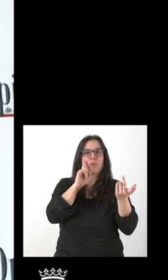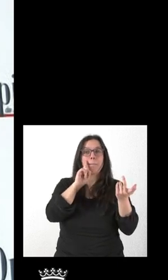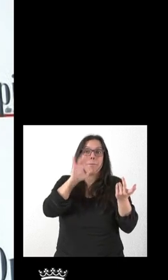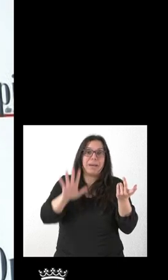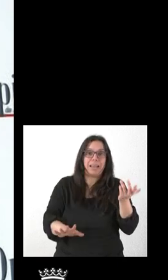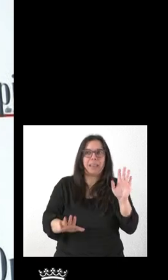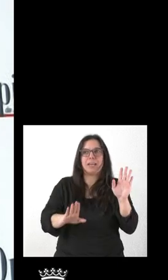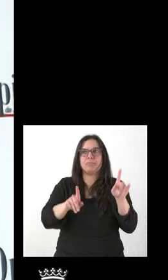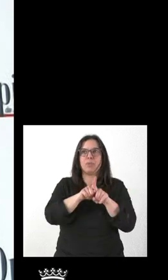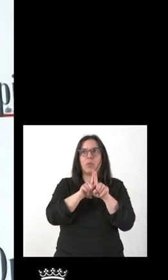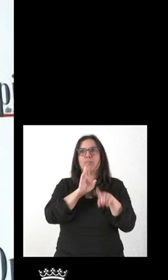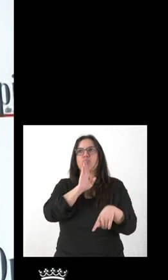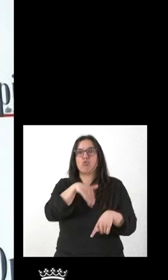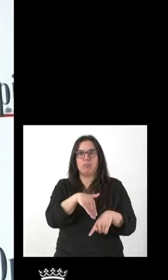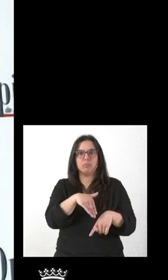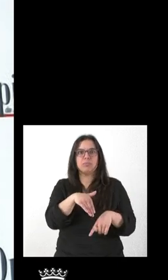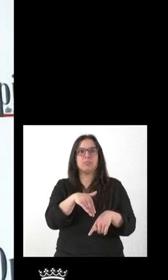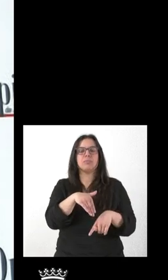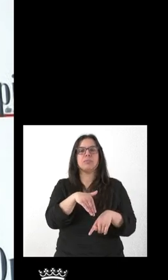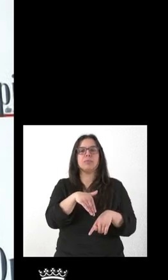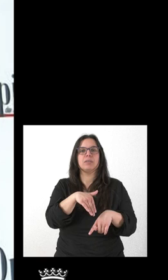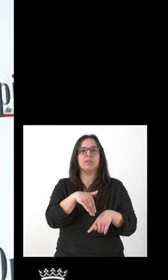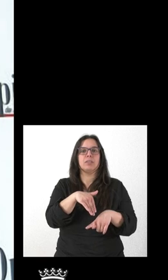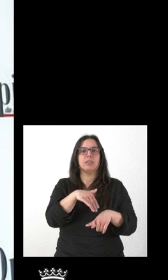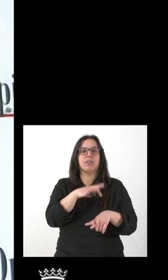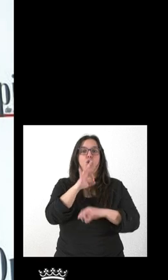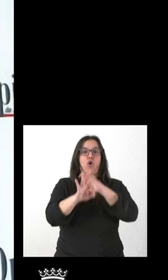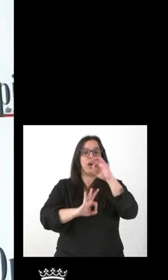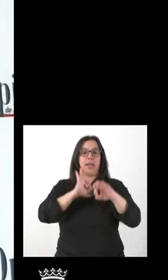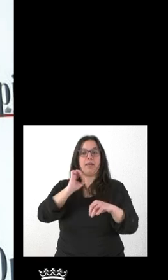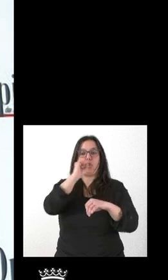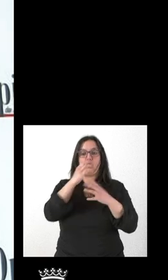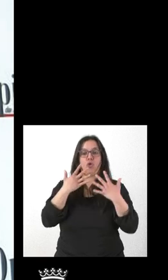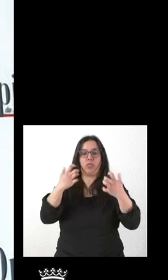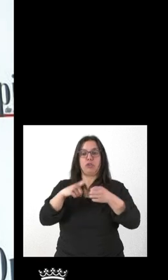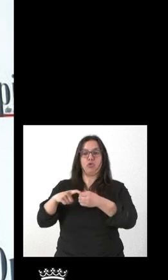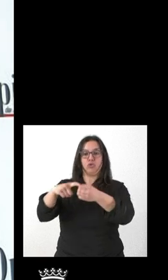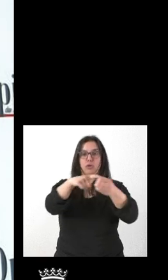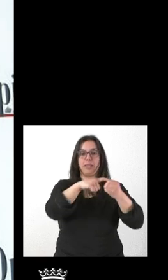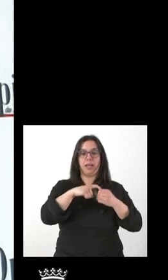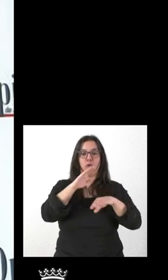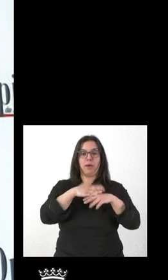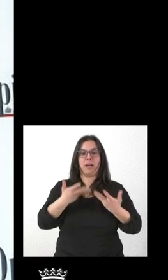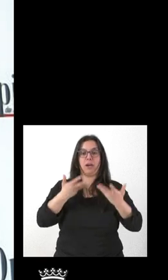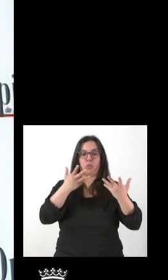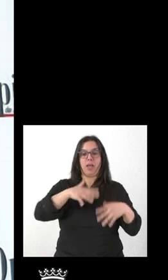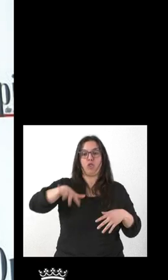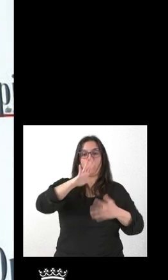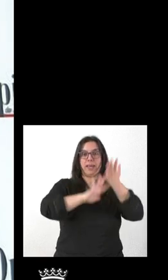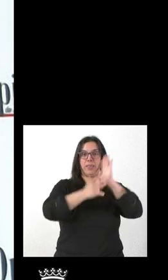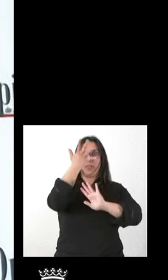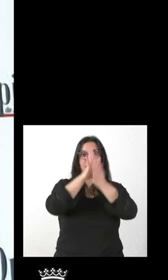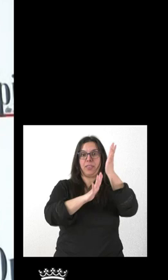conveniente que organizar un concierto solidario para la Sierra de la Culebra sería como una especie de